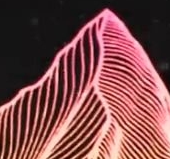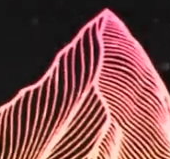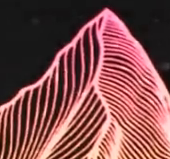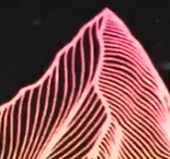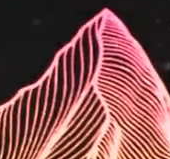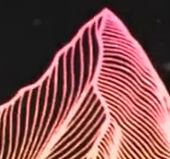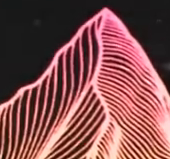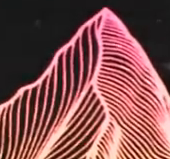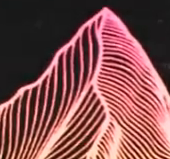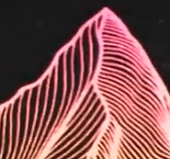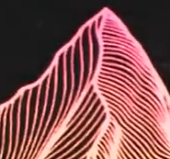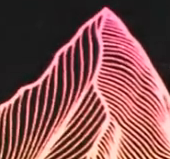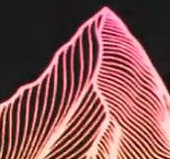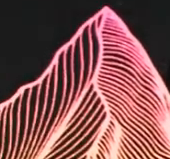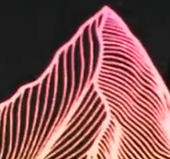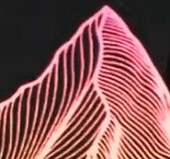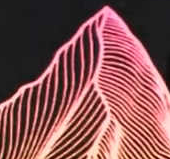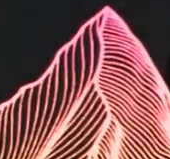here in Santiago.